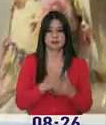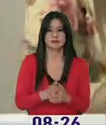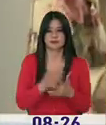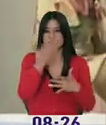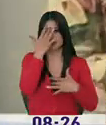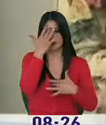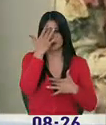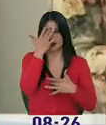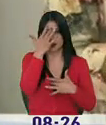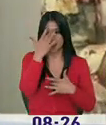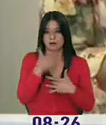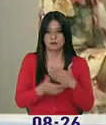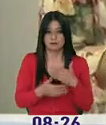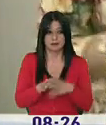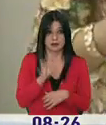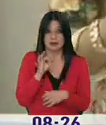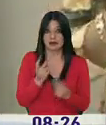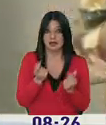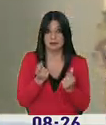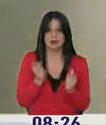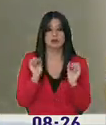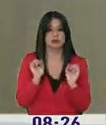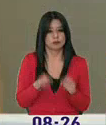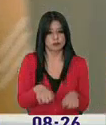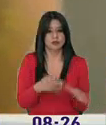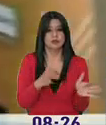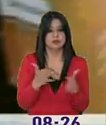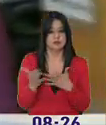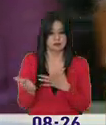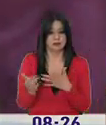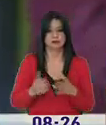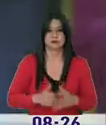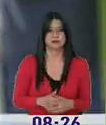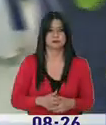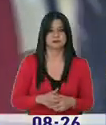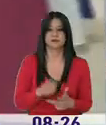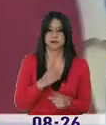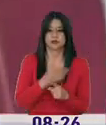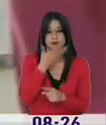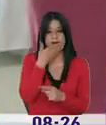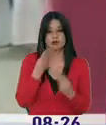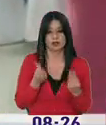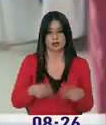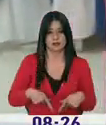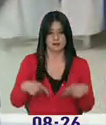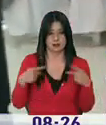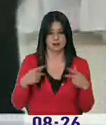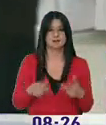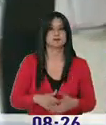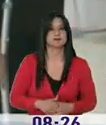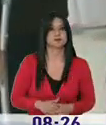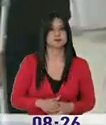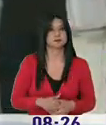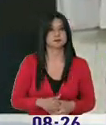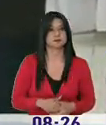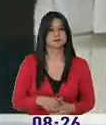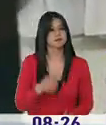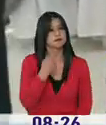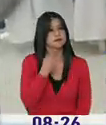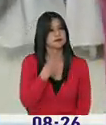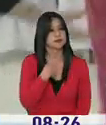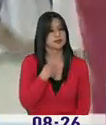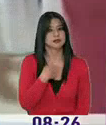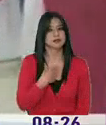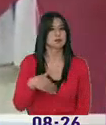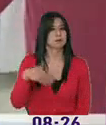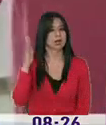a ser diagnosticadas de forma precoz pueden acceder a un tratamiento, entonces eso mejora su calidad de vida. Me decía usted que más ataca